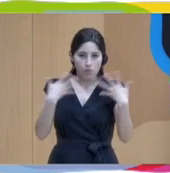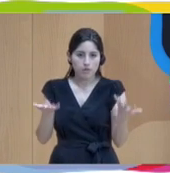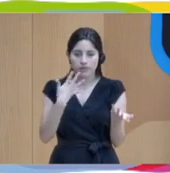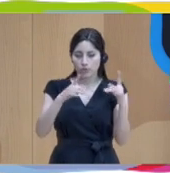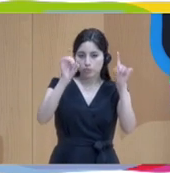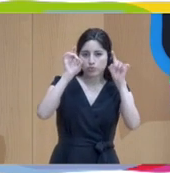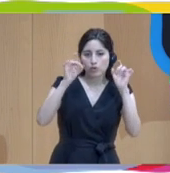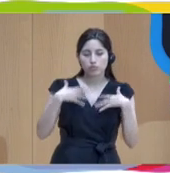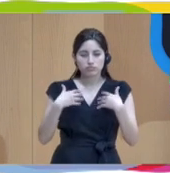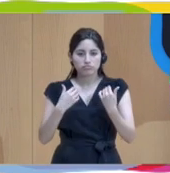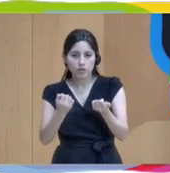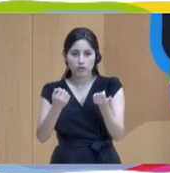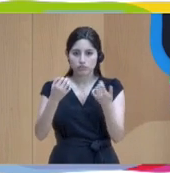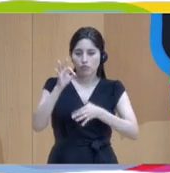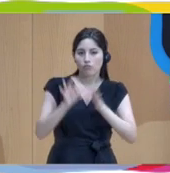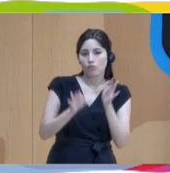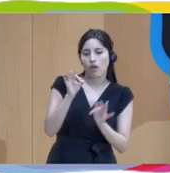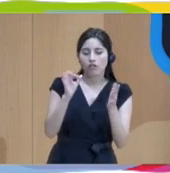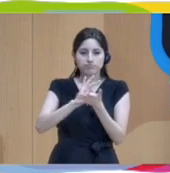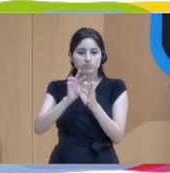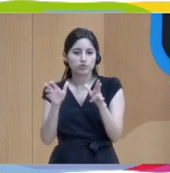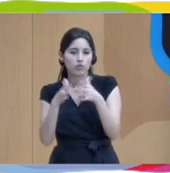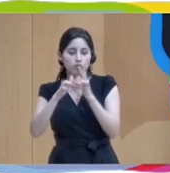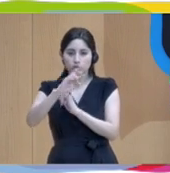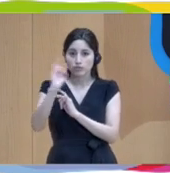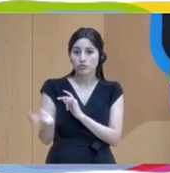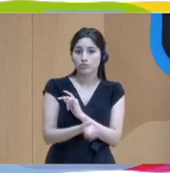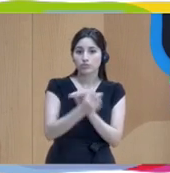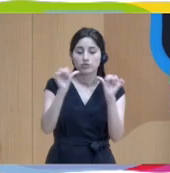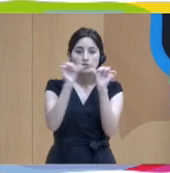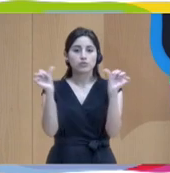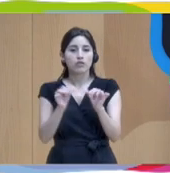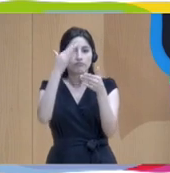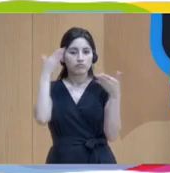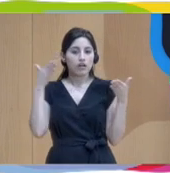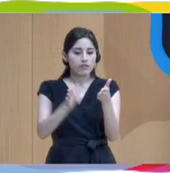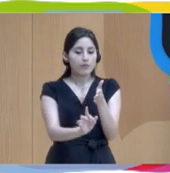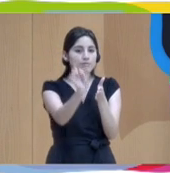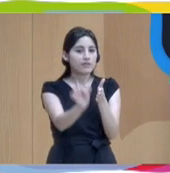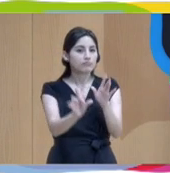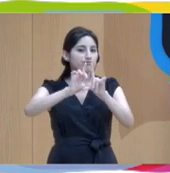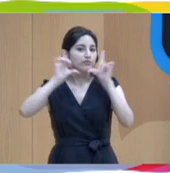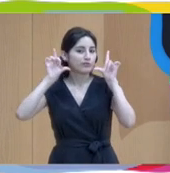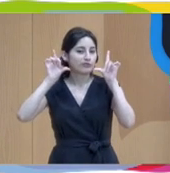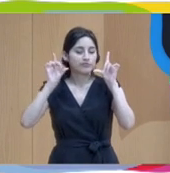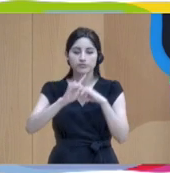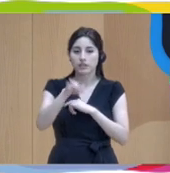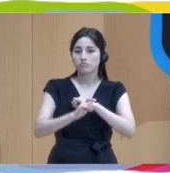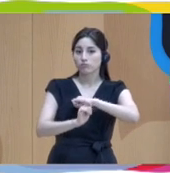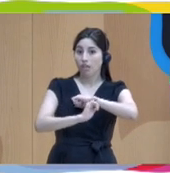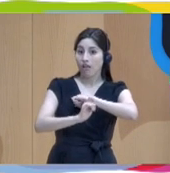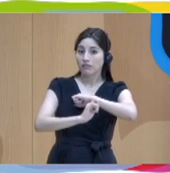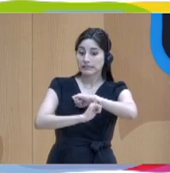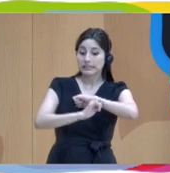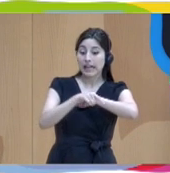servicios sociales y justicia, al implementar un modelo de atención centrado en la persona y qué estrategias pueden ser